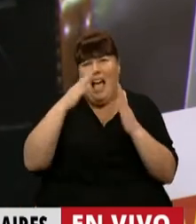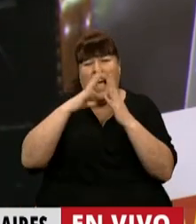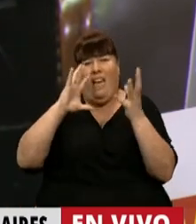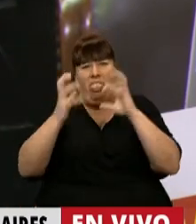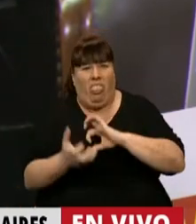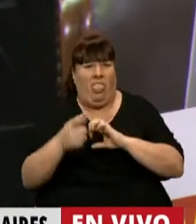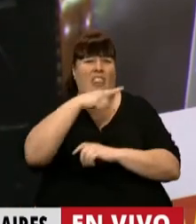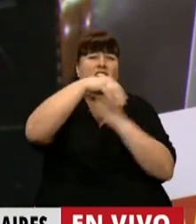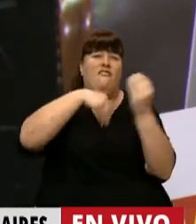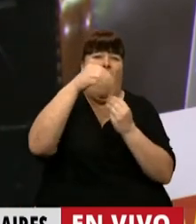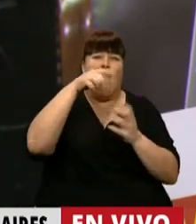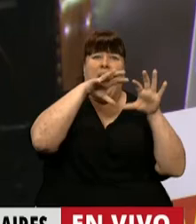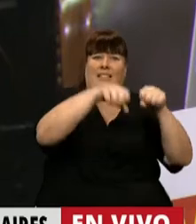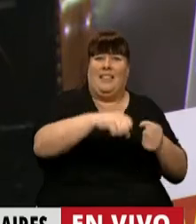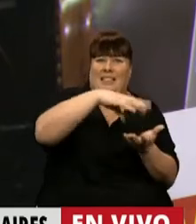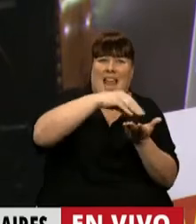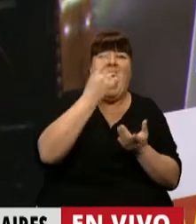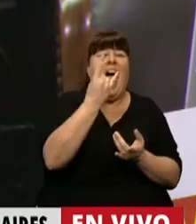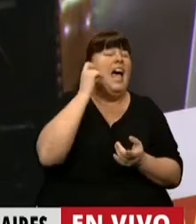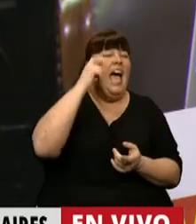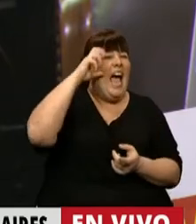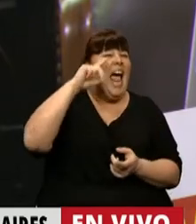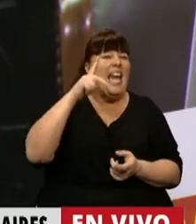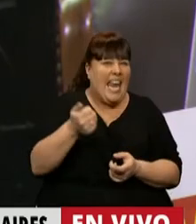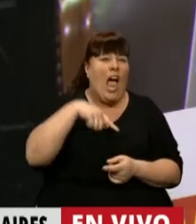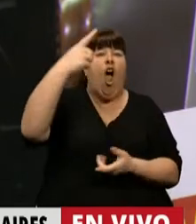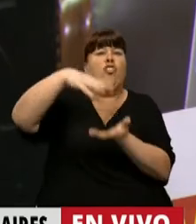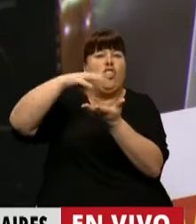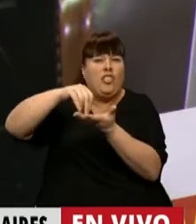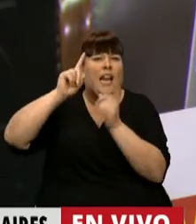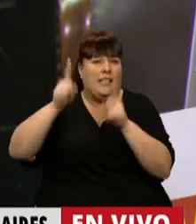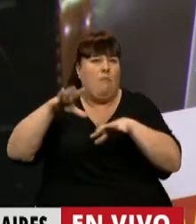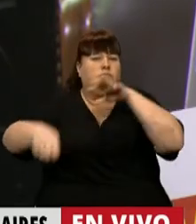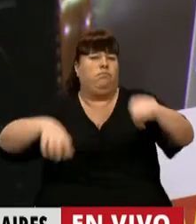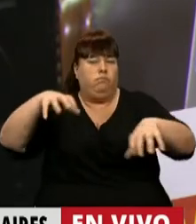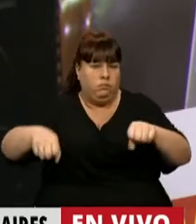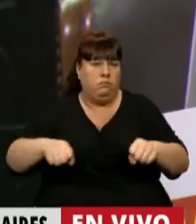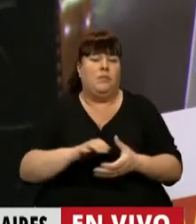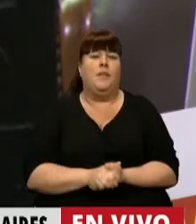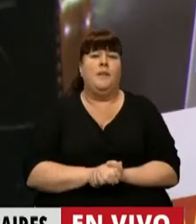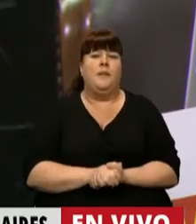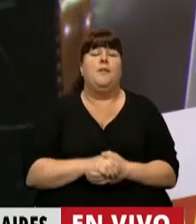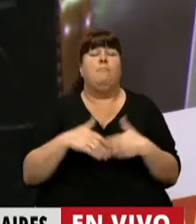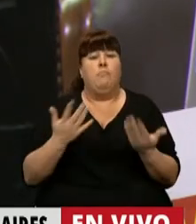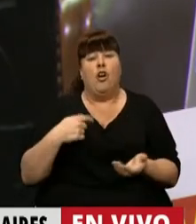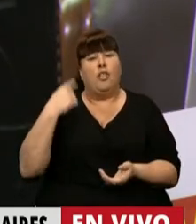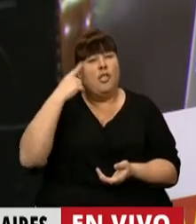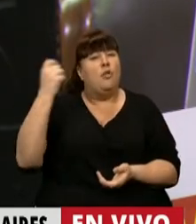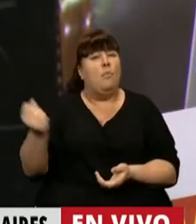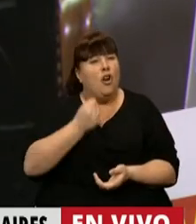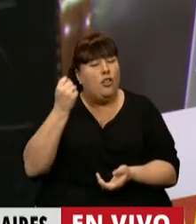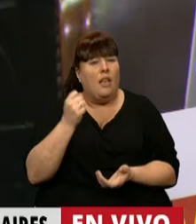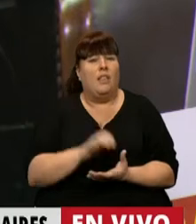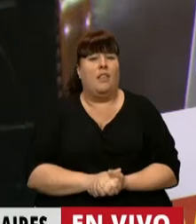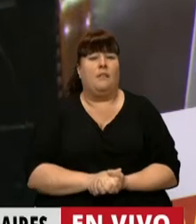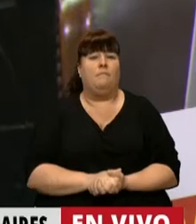precarias que la de las familias que hoy están ocupando Guernica y tantos otros terrenos ociosos. En ese sentido, nos parece clave